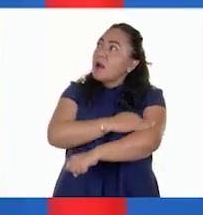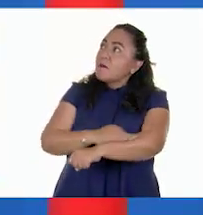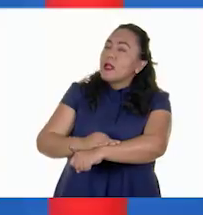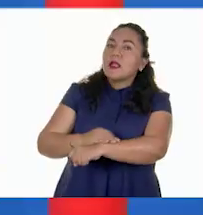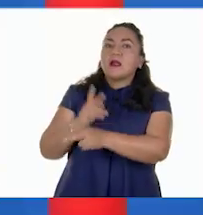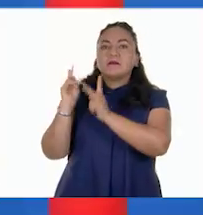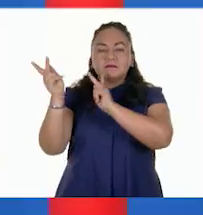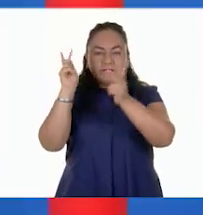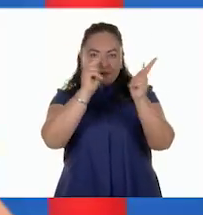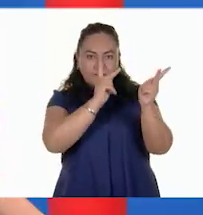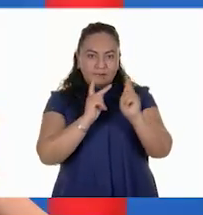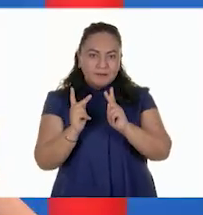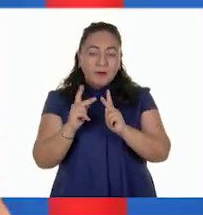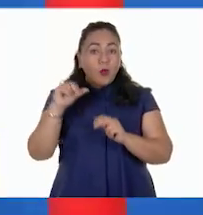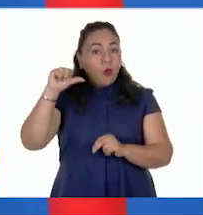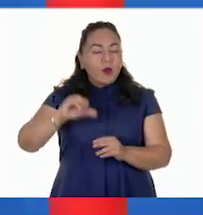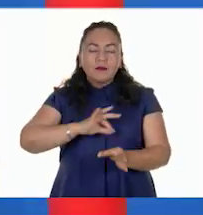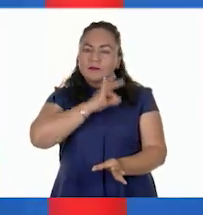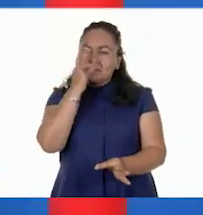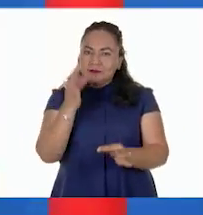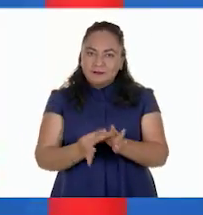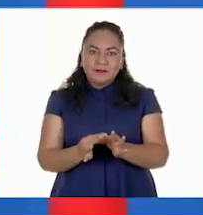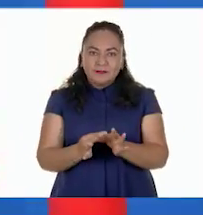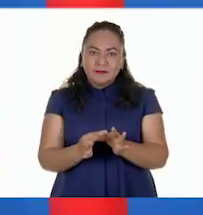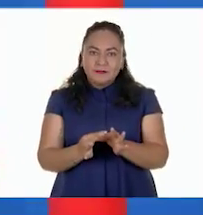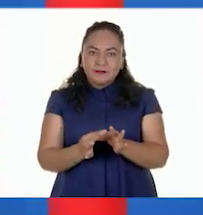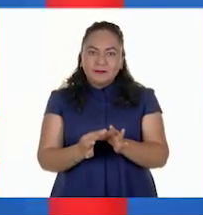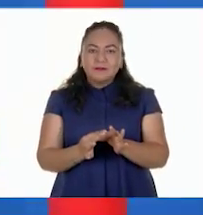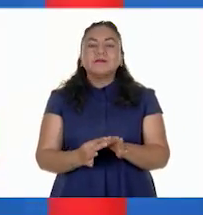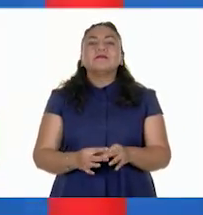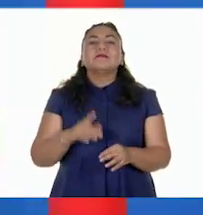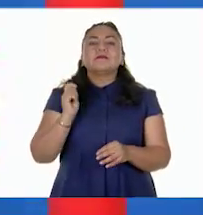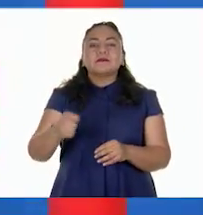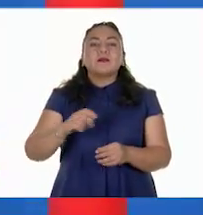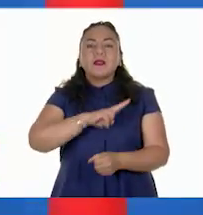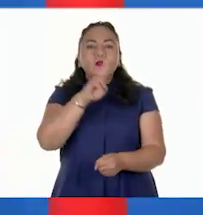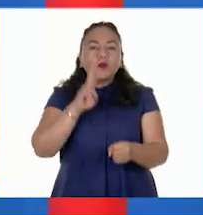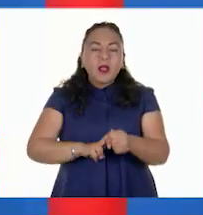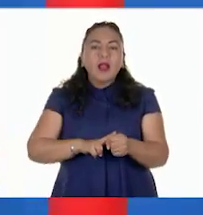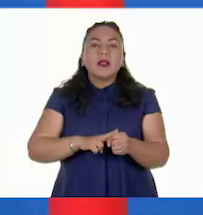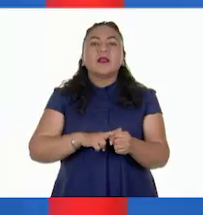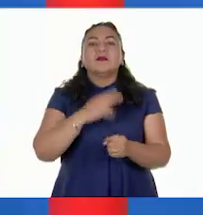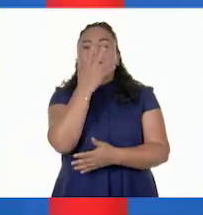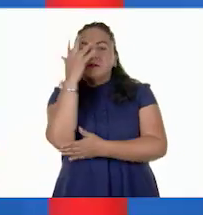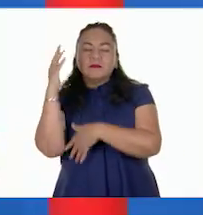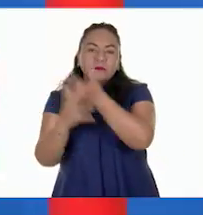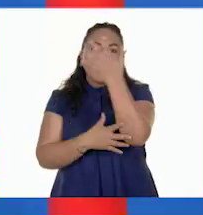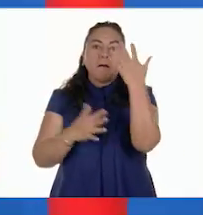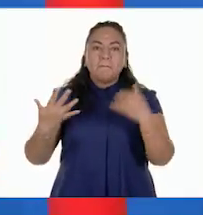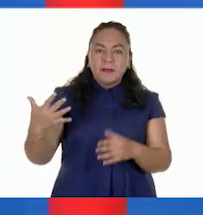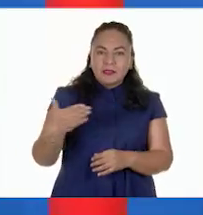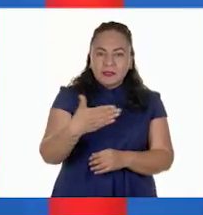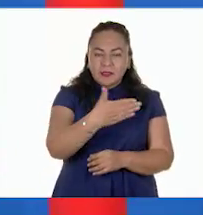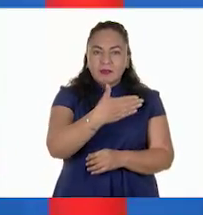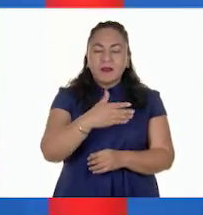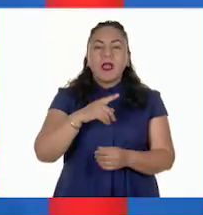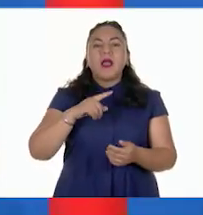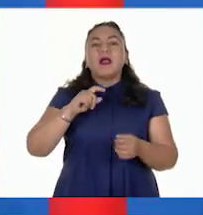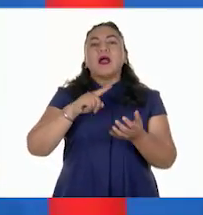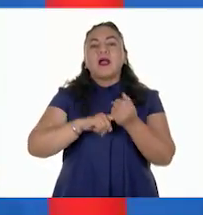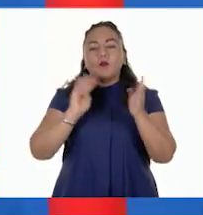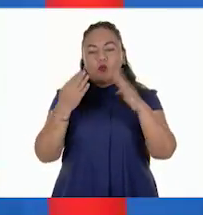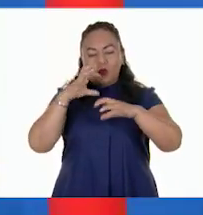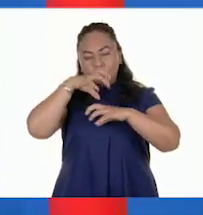en tu lengua materna. Por hoy, hemos terminado con Recursos naturales forestales y pesqueros en los continentes.